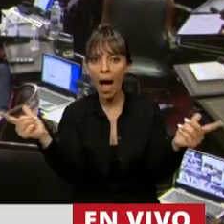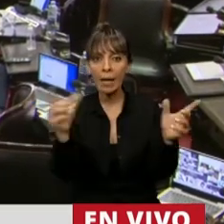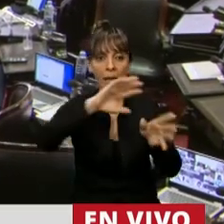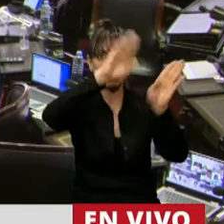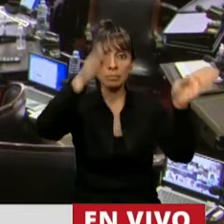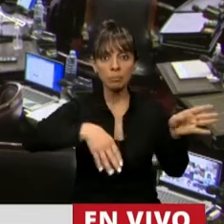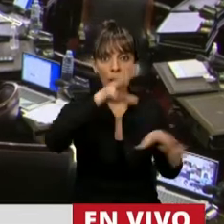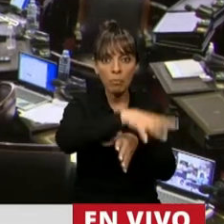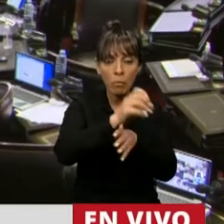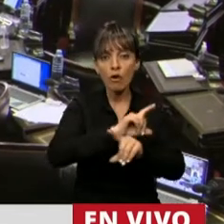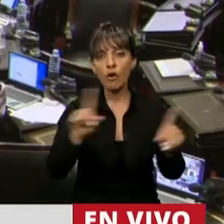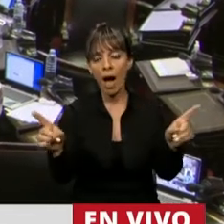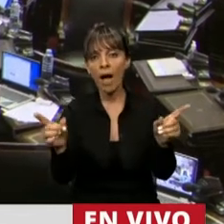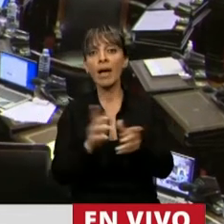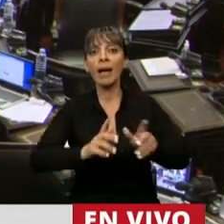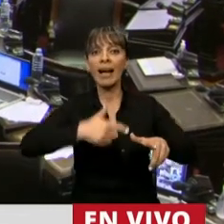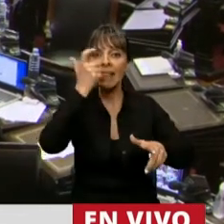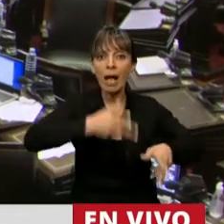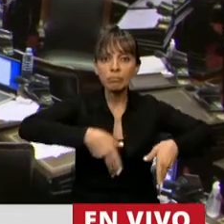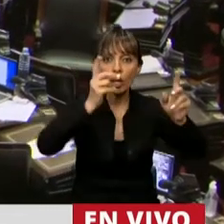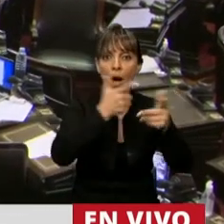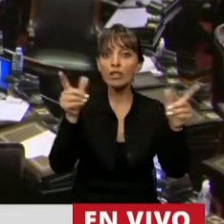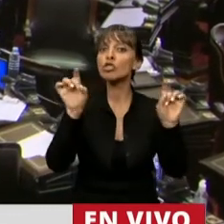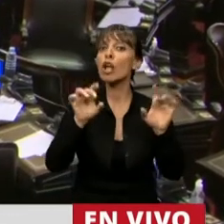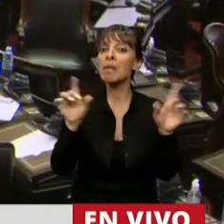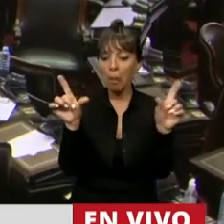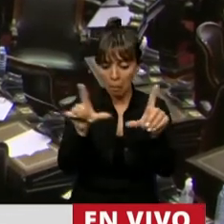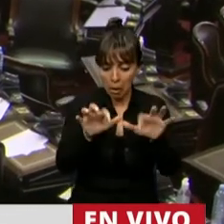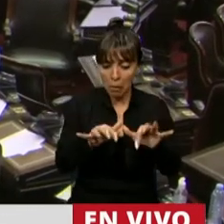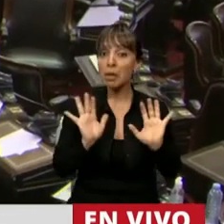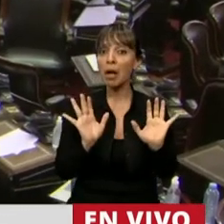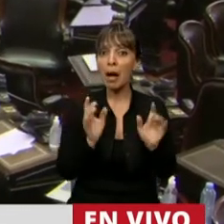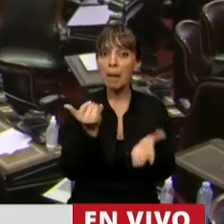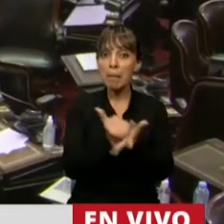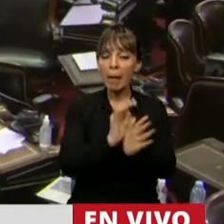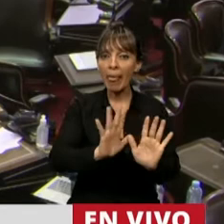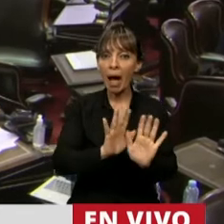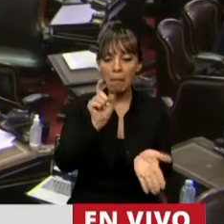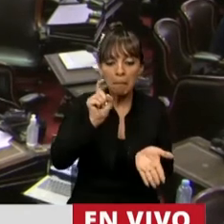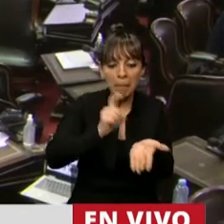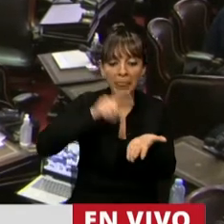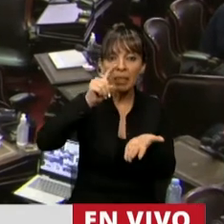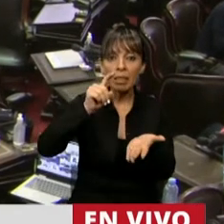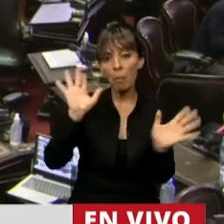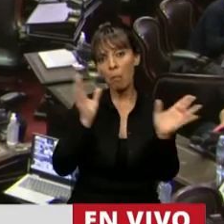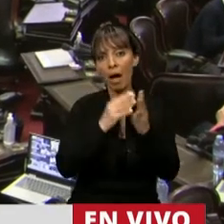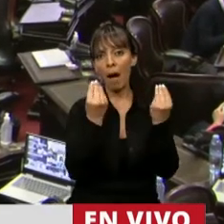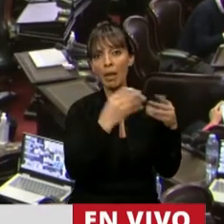calderas, tiene solamente computadoras. Y con un clic se van.